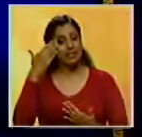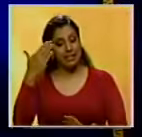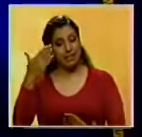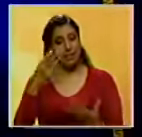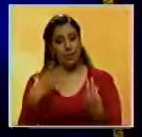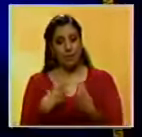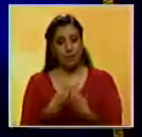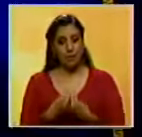Gracias. Por su compañía.